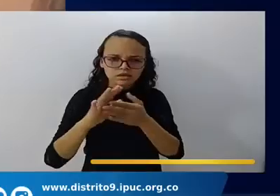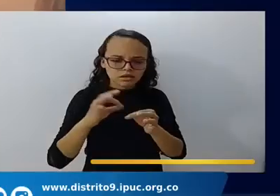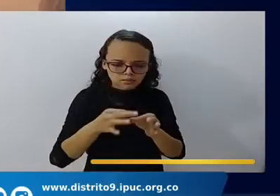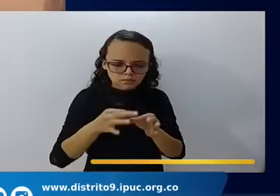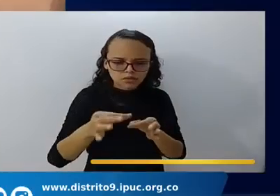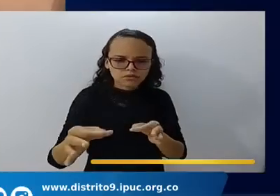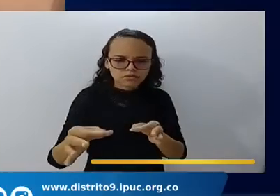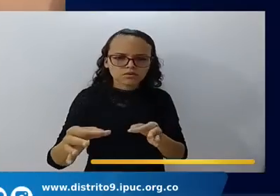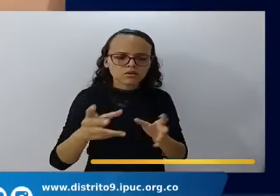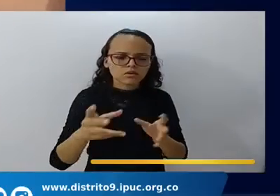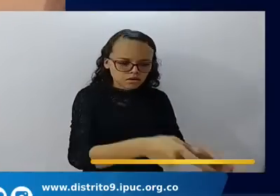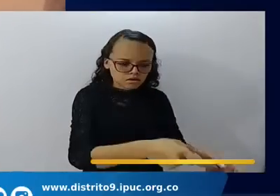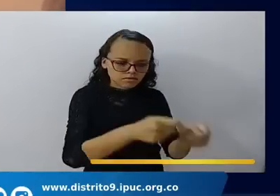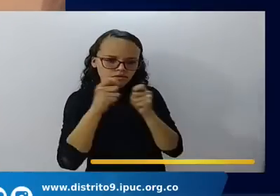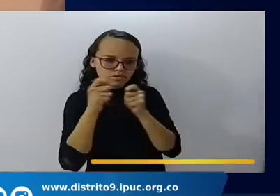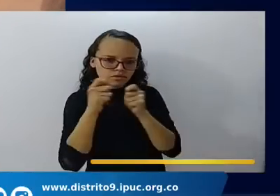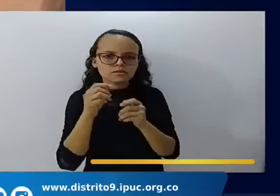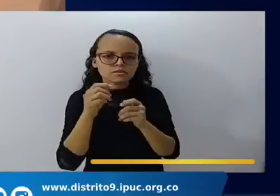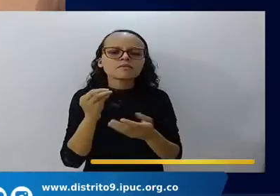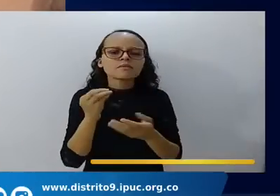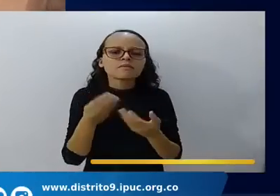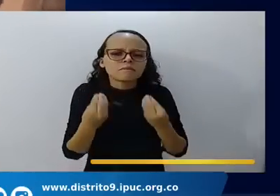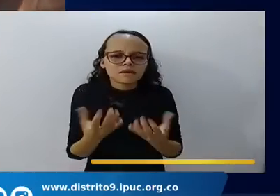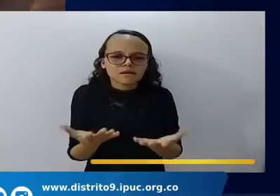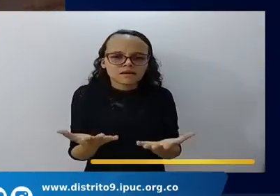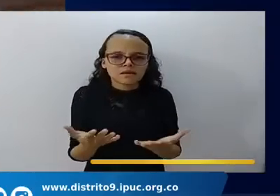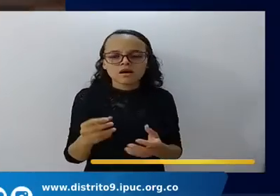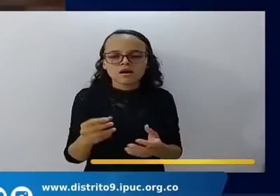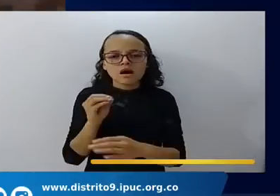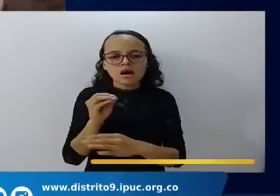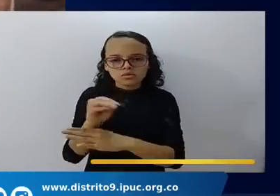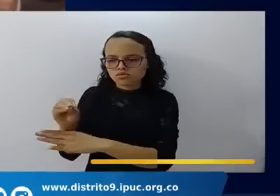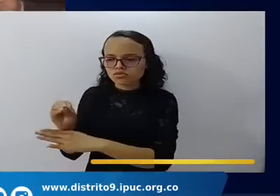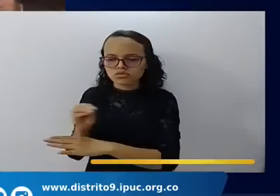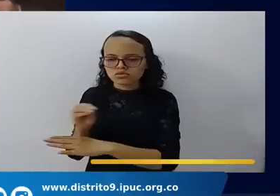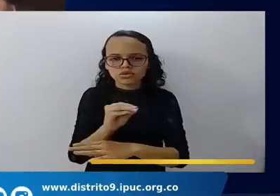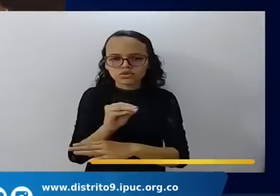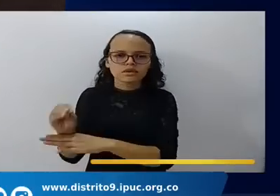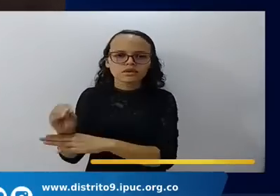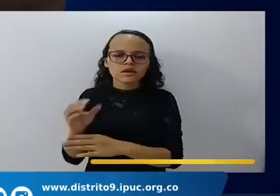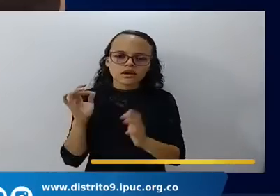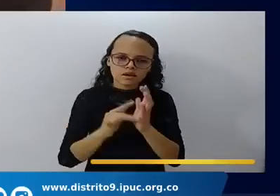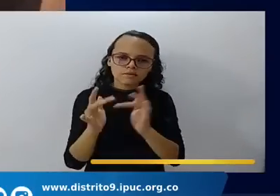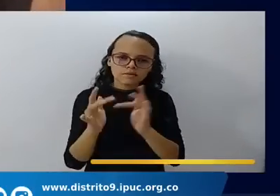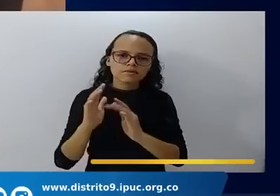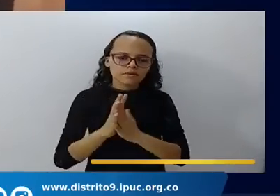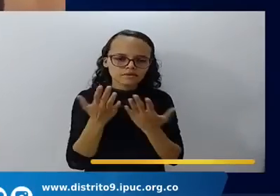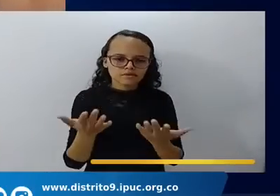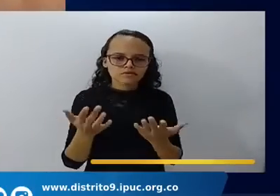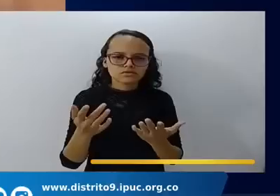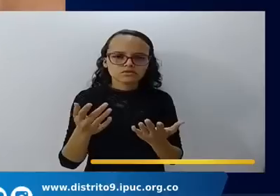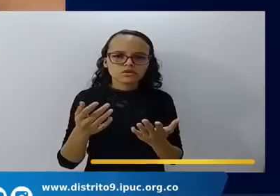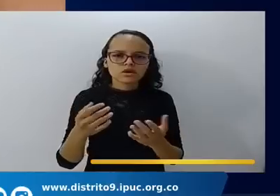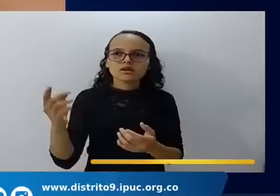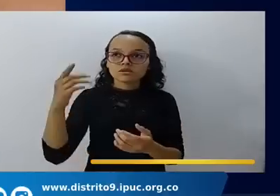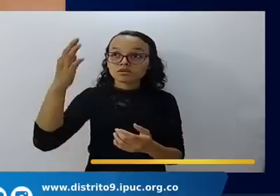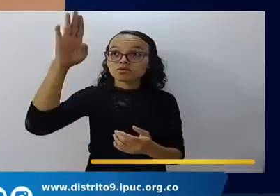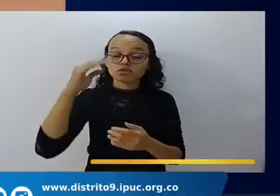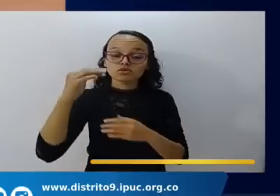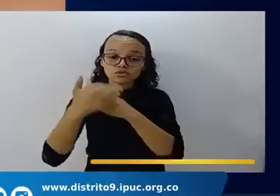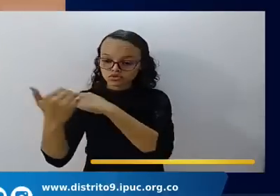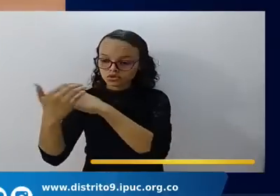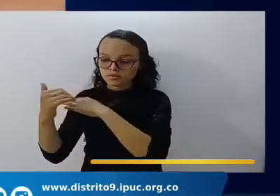para que anunciéis las virtudes de aquel que os llamó de las tinieblas a su luz admirable un aplauso para él